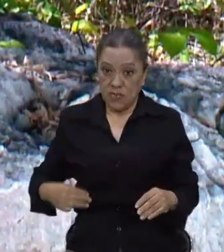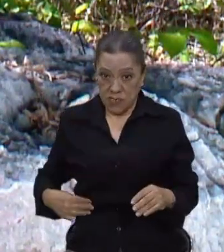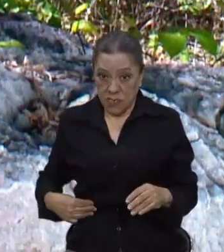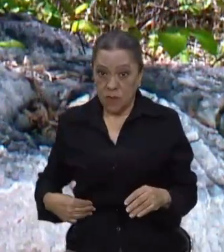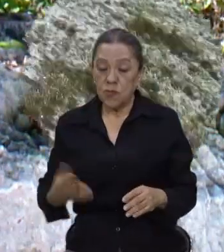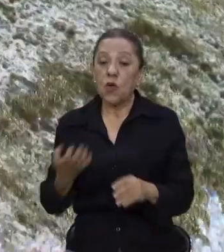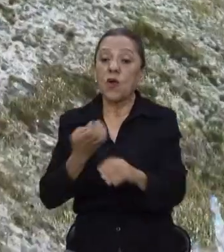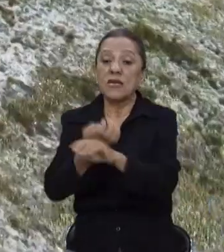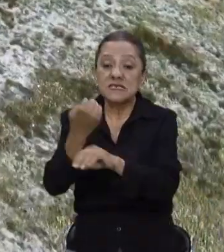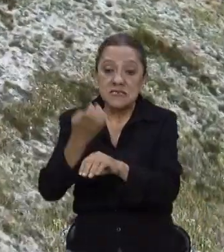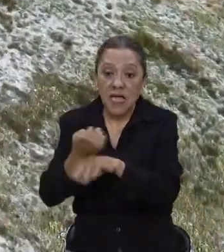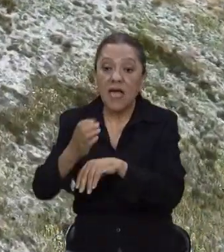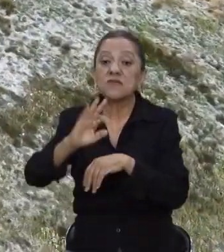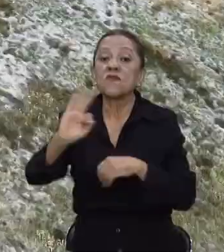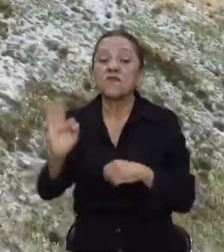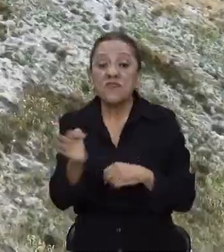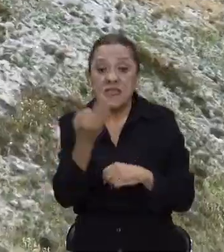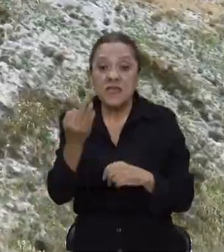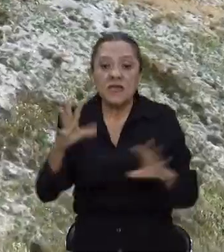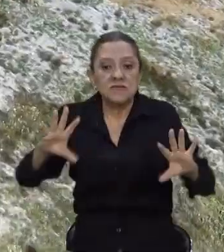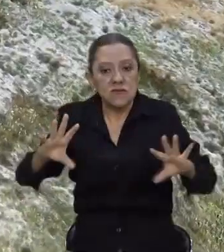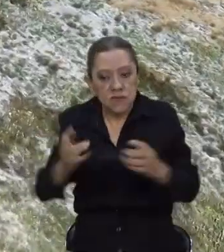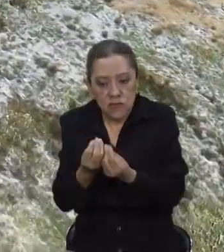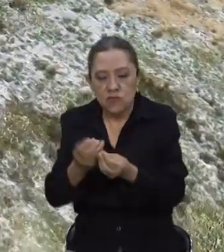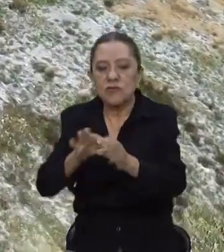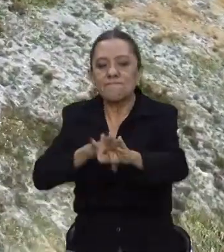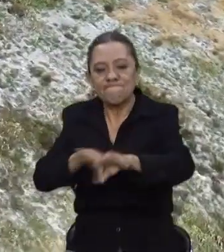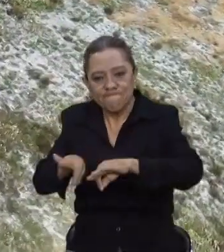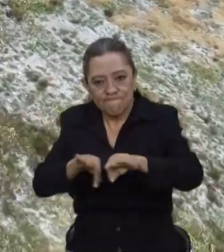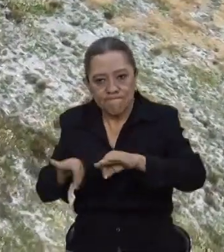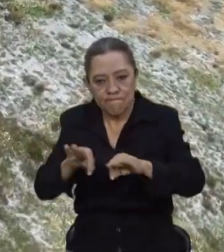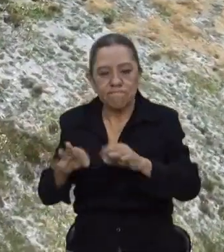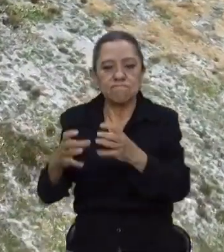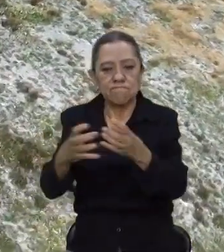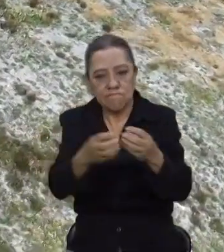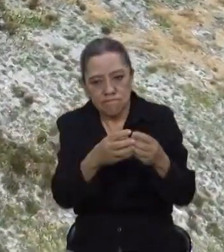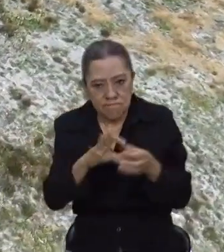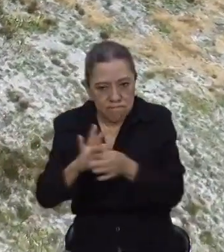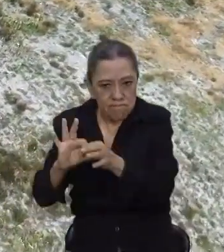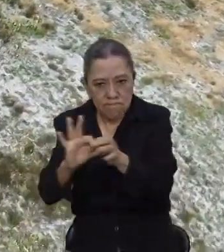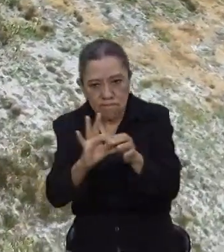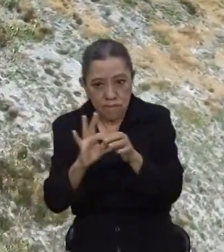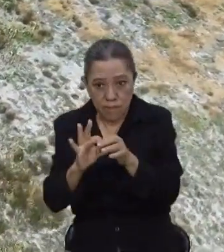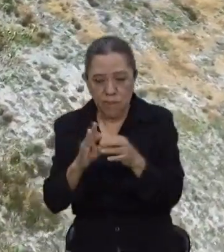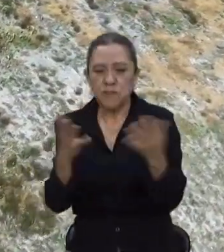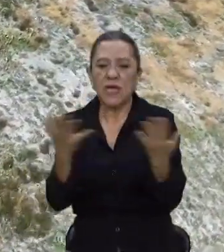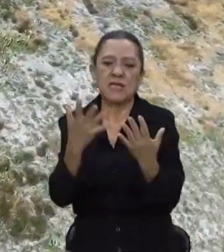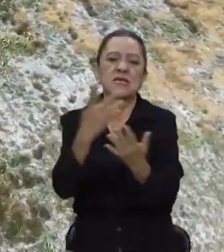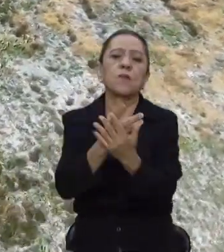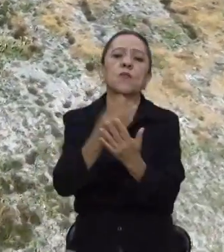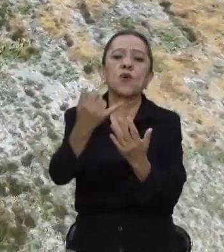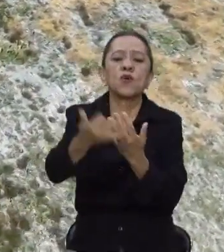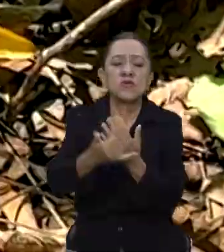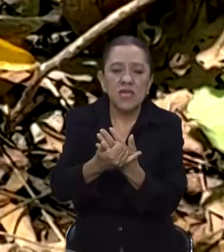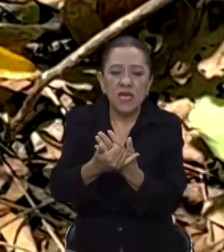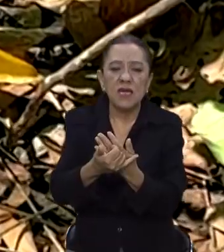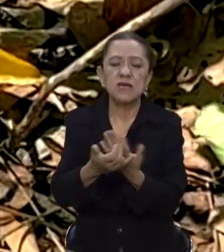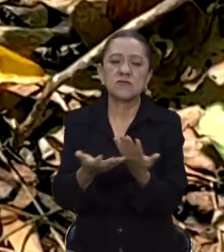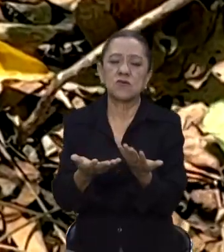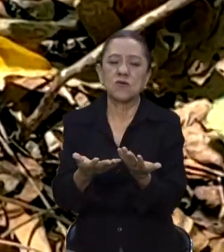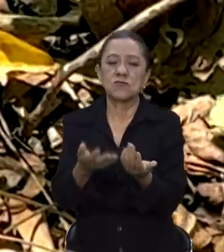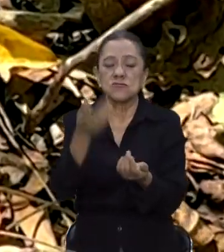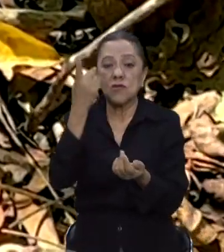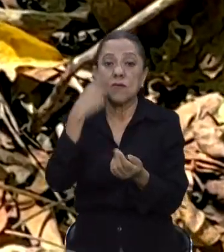municipio, el estado y la federación, para hacer acciones y actividades y también proyectos, para